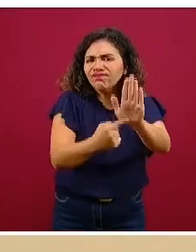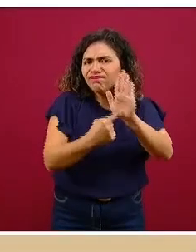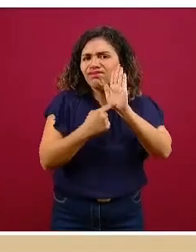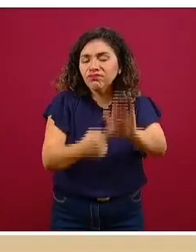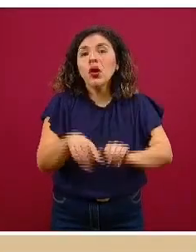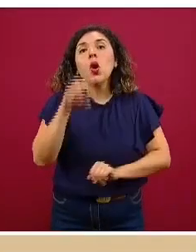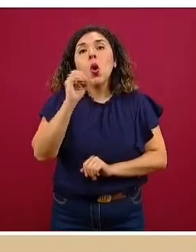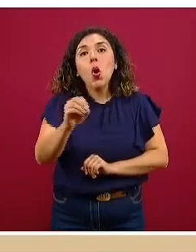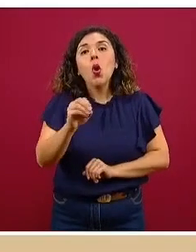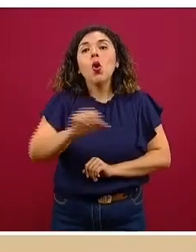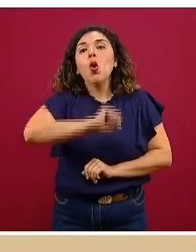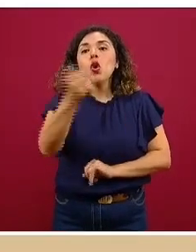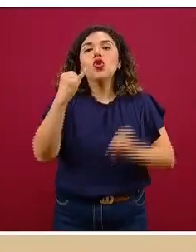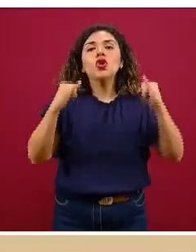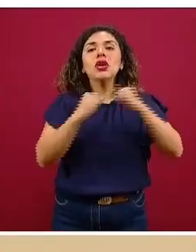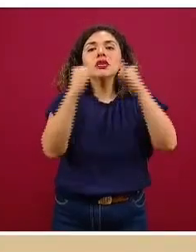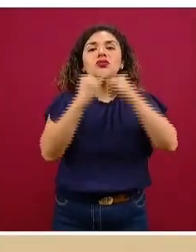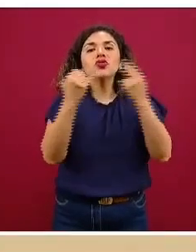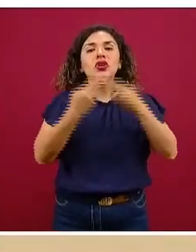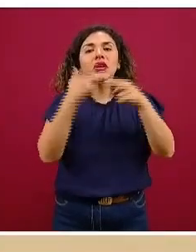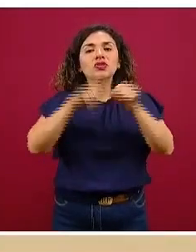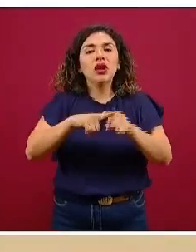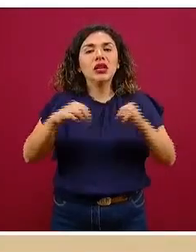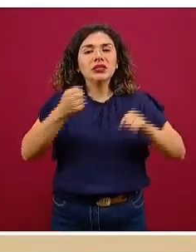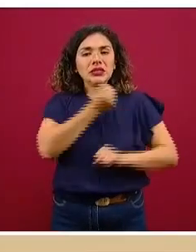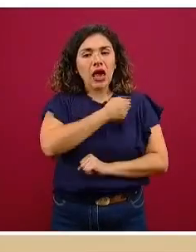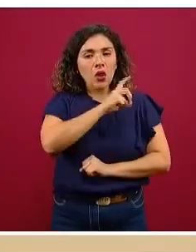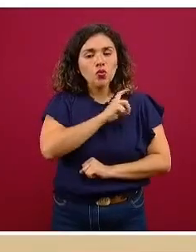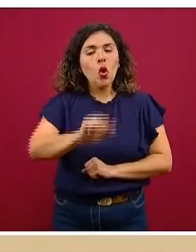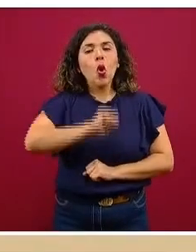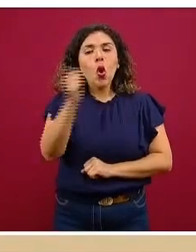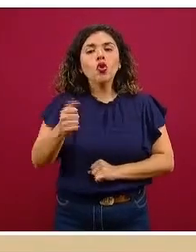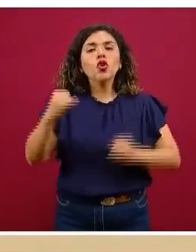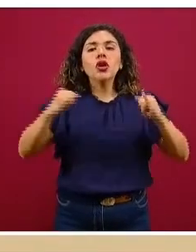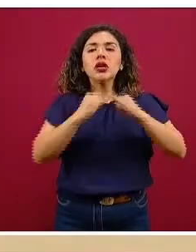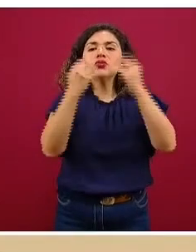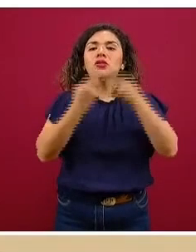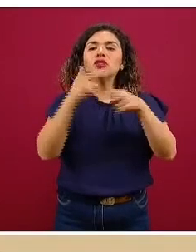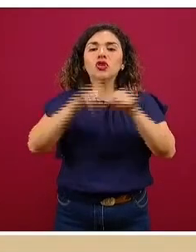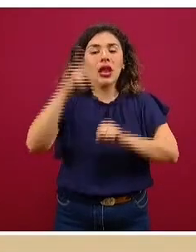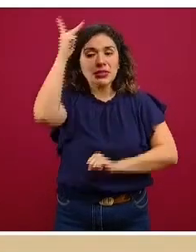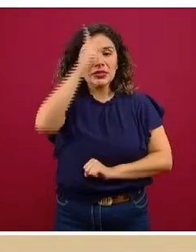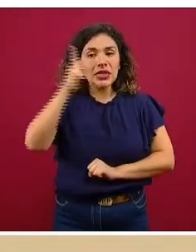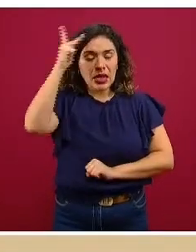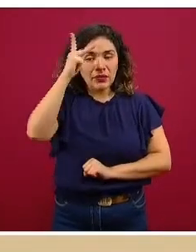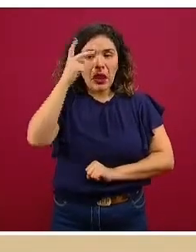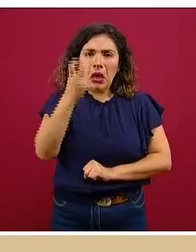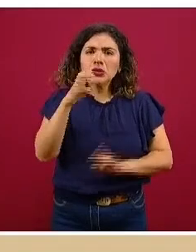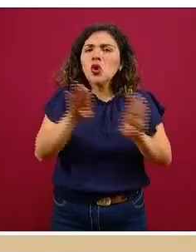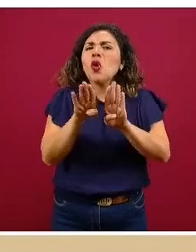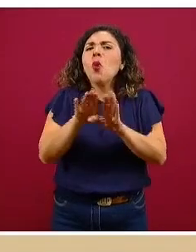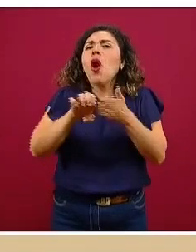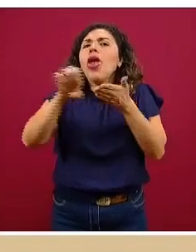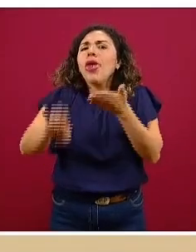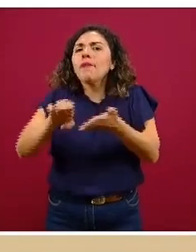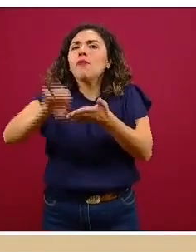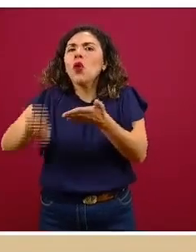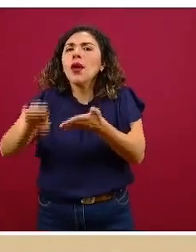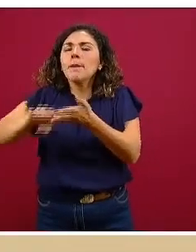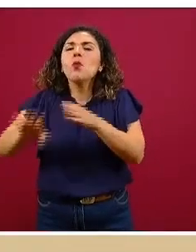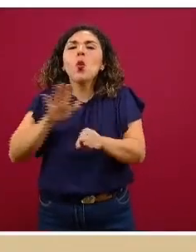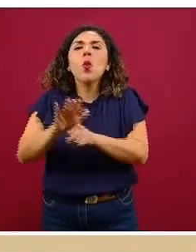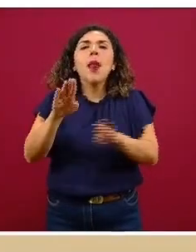También está el de los Institutos Nacionales de Salud y también el Instituto Nacional de Psiquiatría. Estos son algunos ejemplos de los